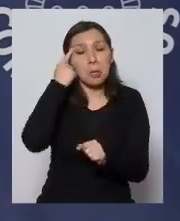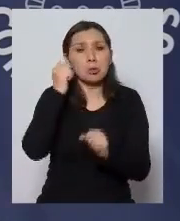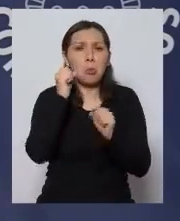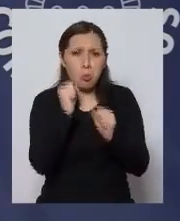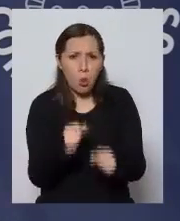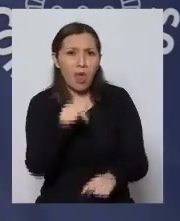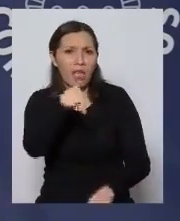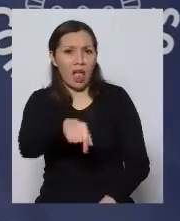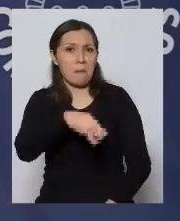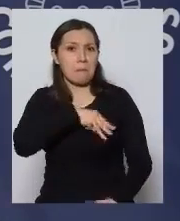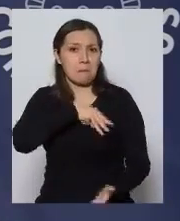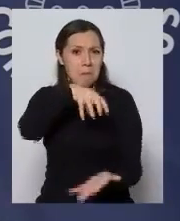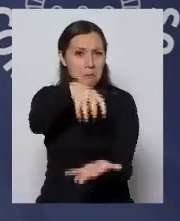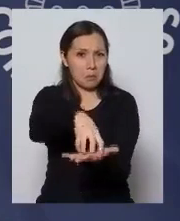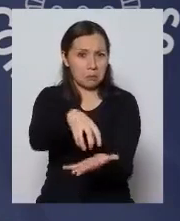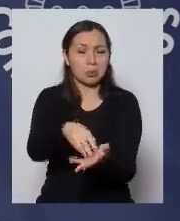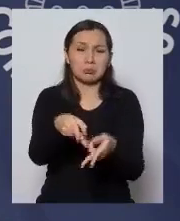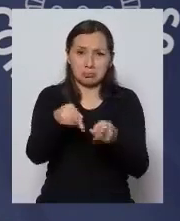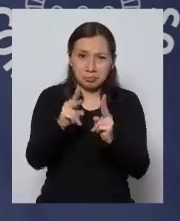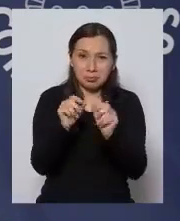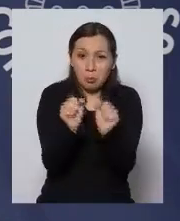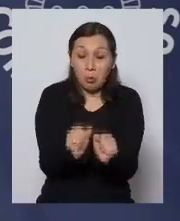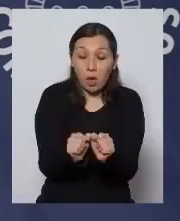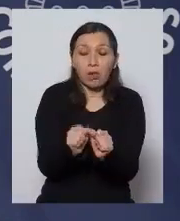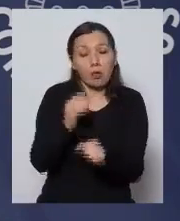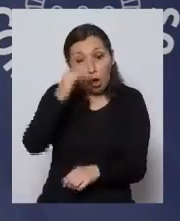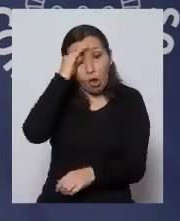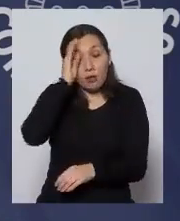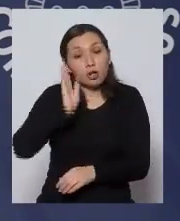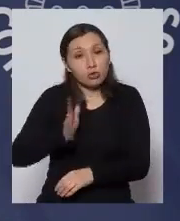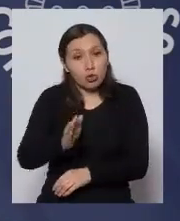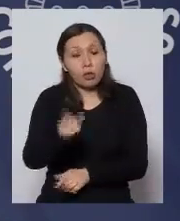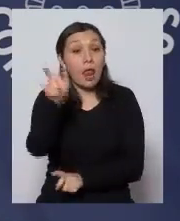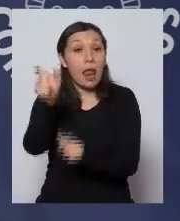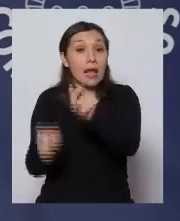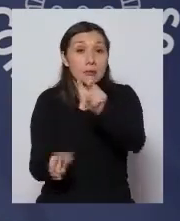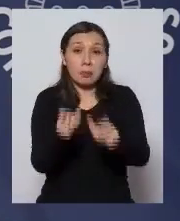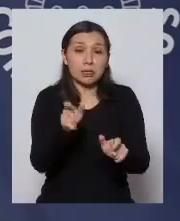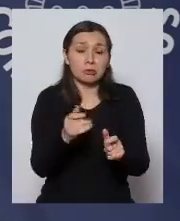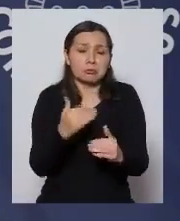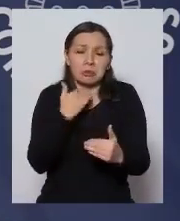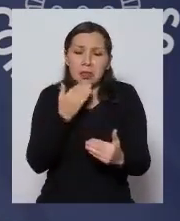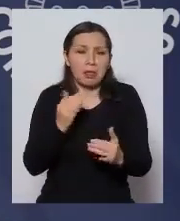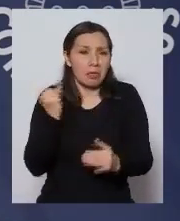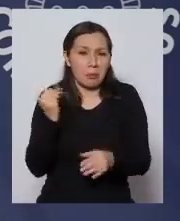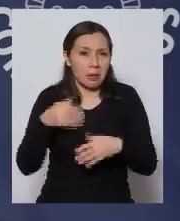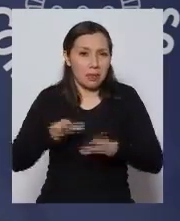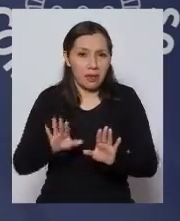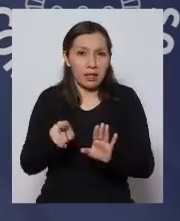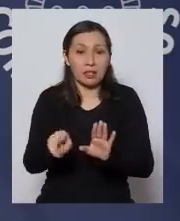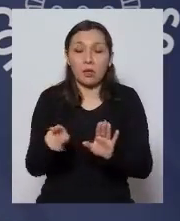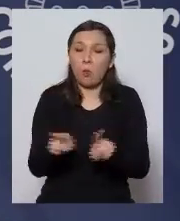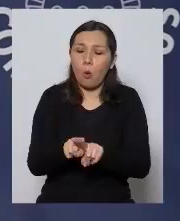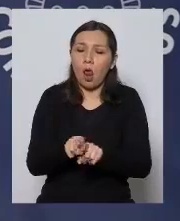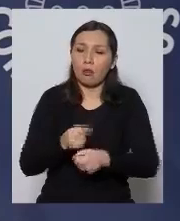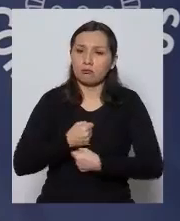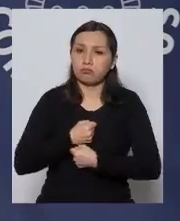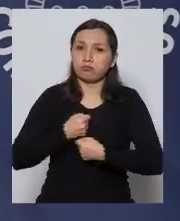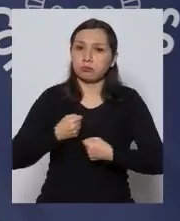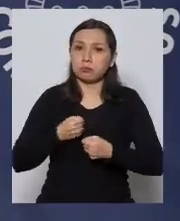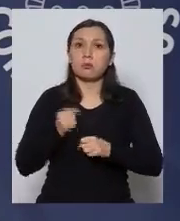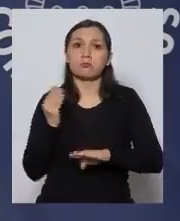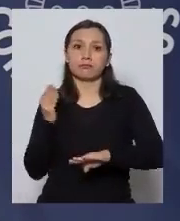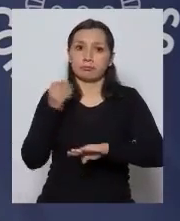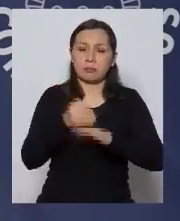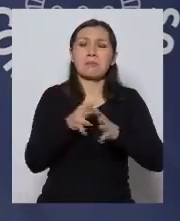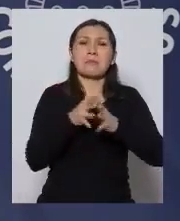la región metropolitana y es por eso que seguimos confiando en las personas independientes de que hemos fortalecido la